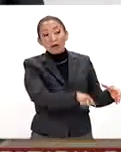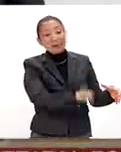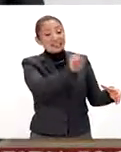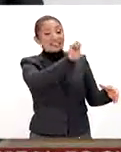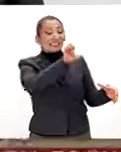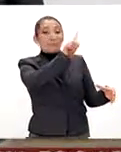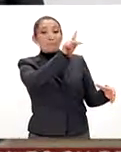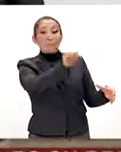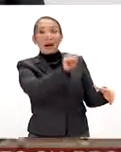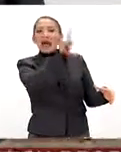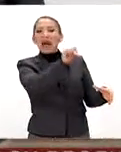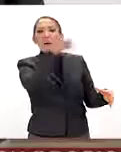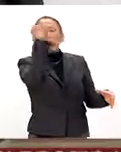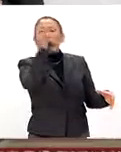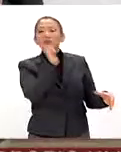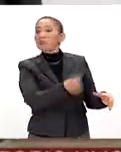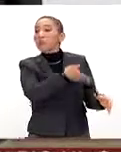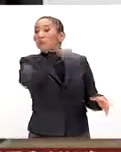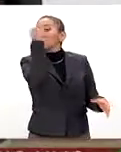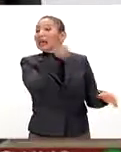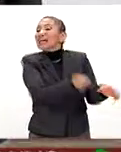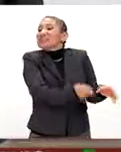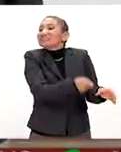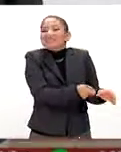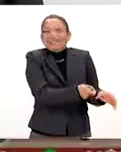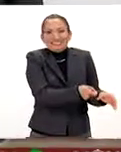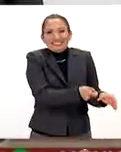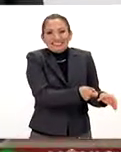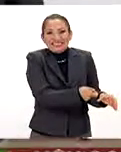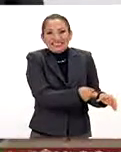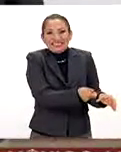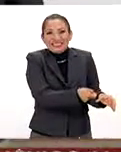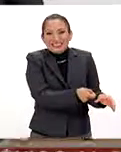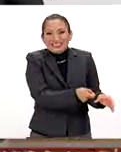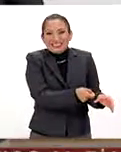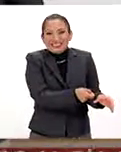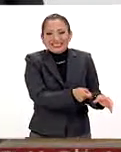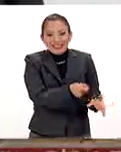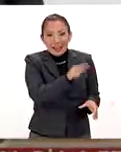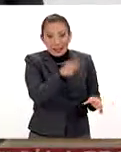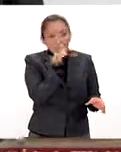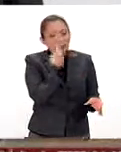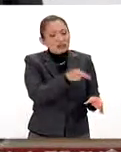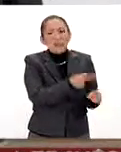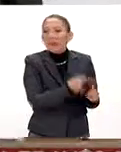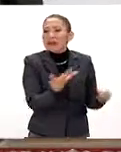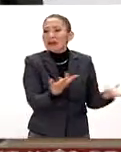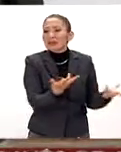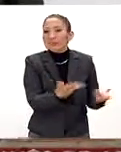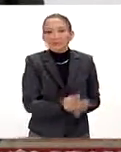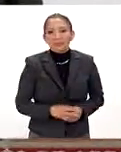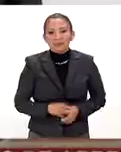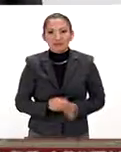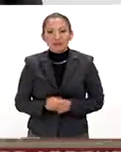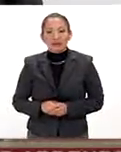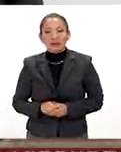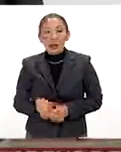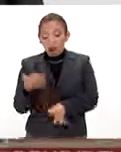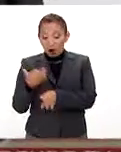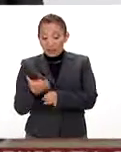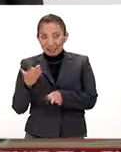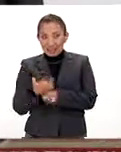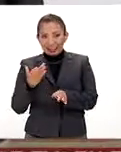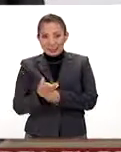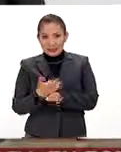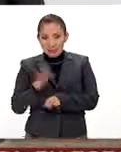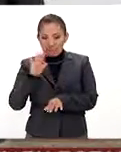bola, era simplemente decir que no se conocía quién era exactamente el responsable de lo que se había hecho. Actualmente se ha